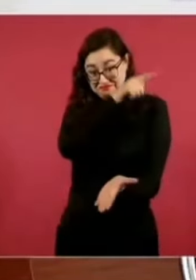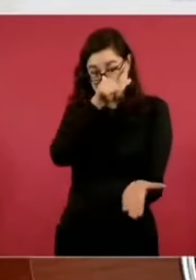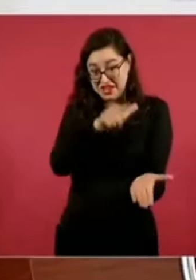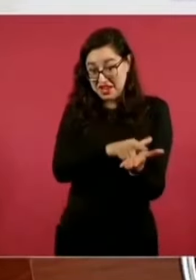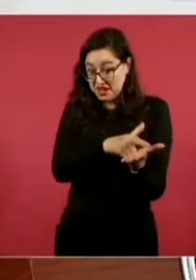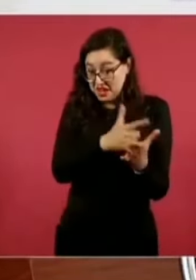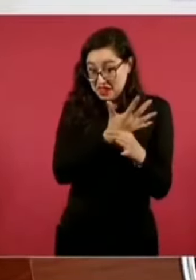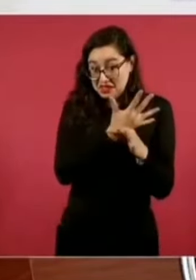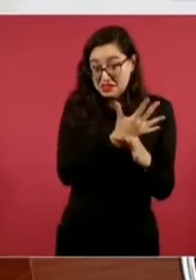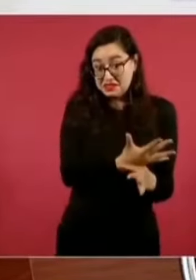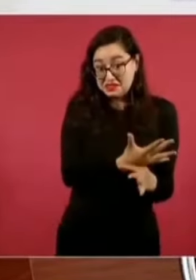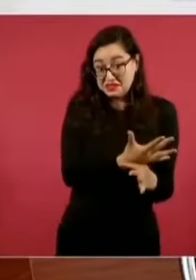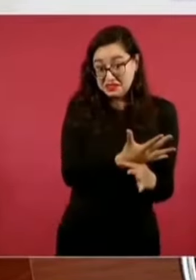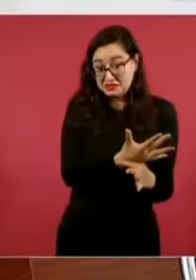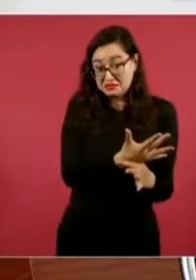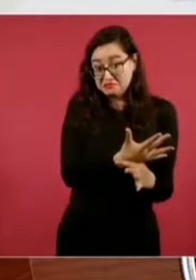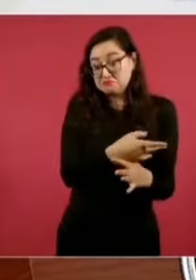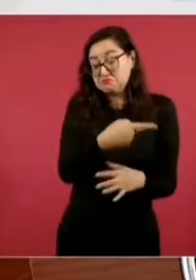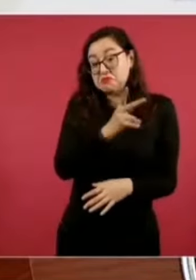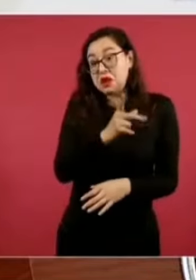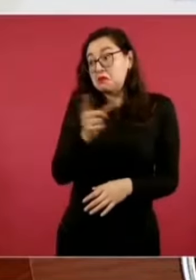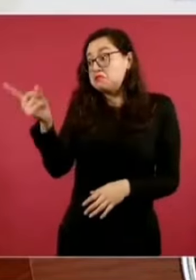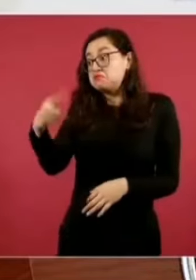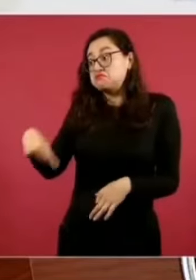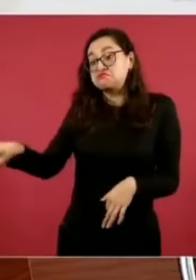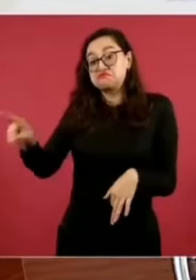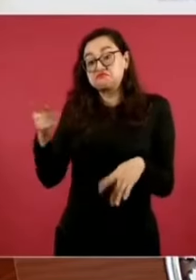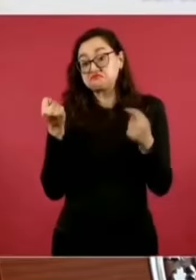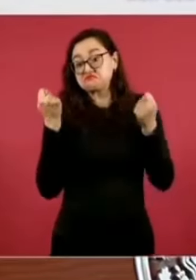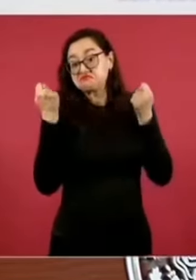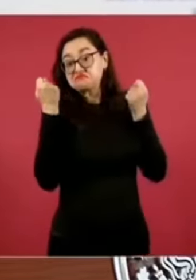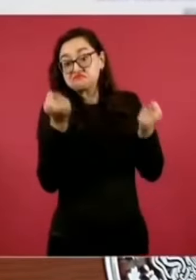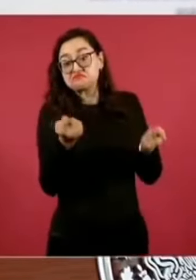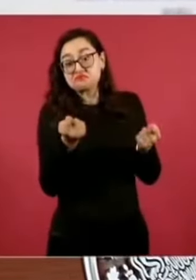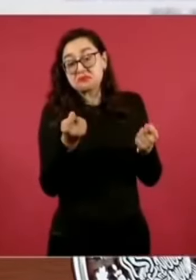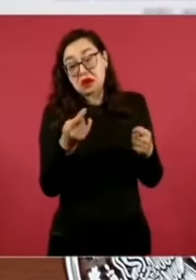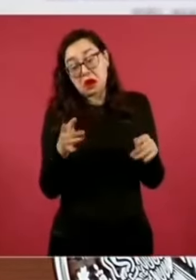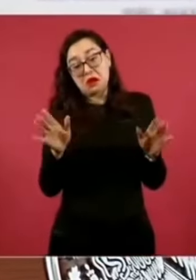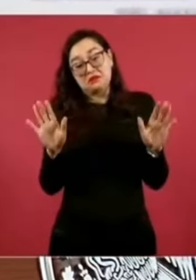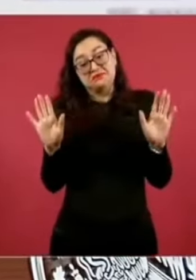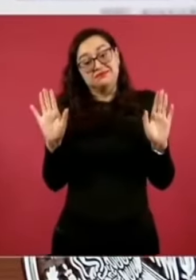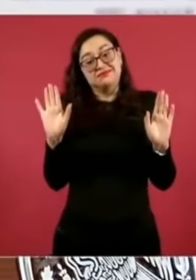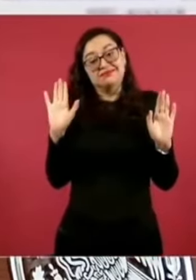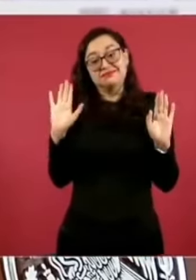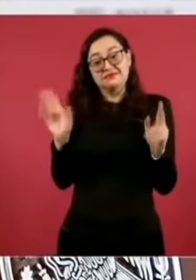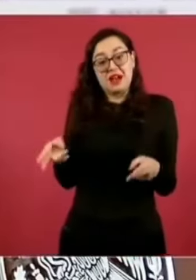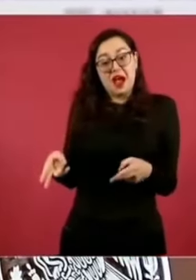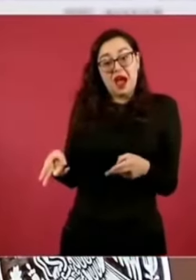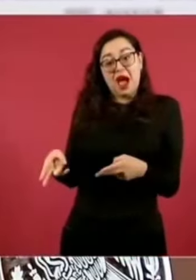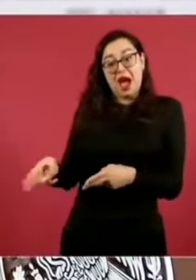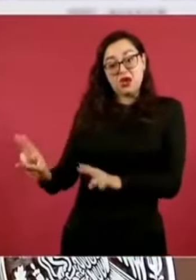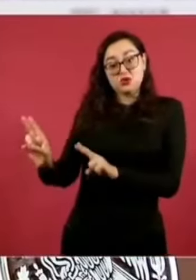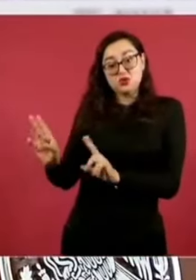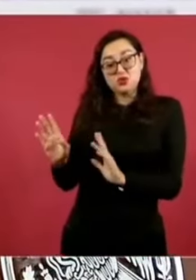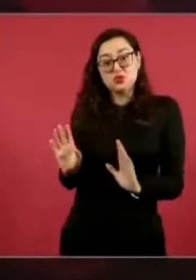Pero no nos corresponde a nosotros sancionar,